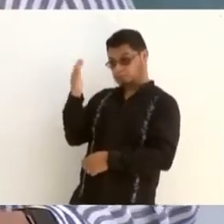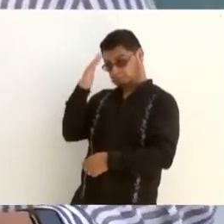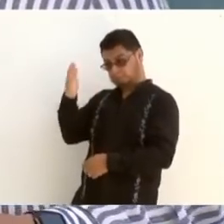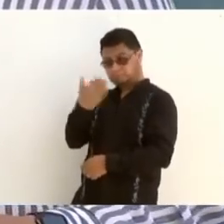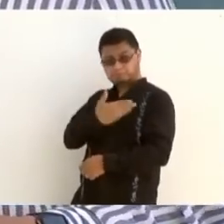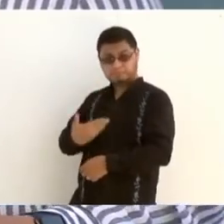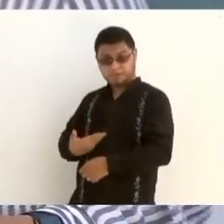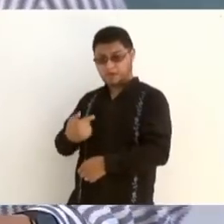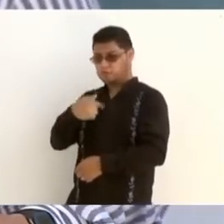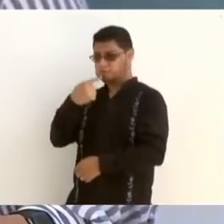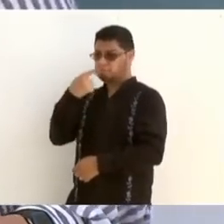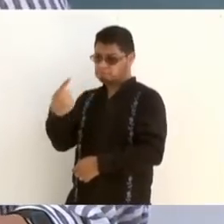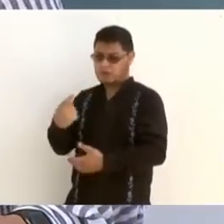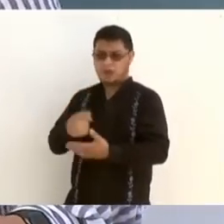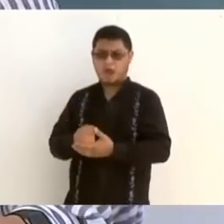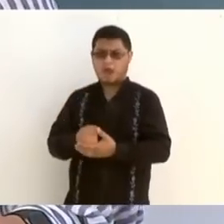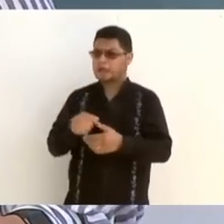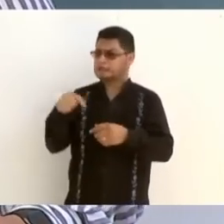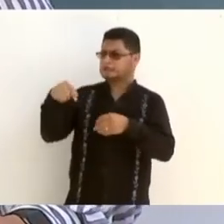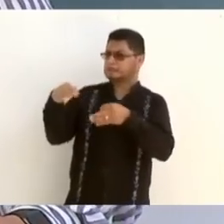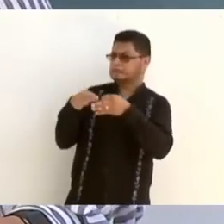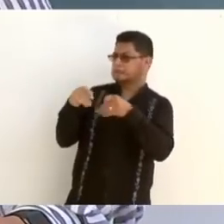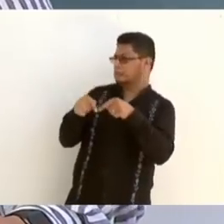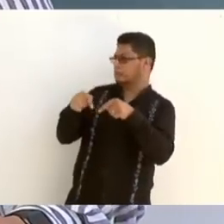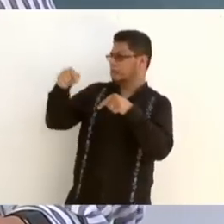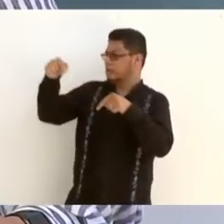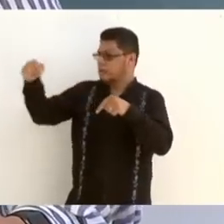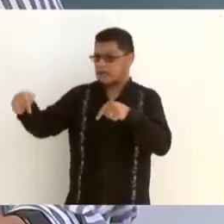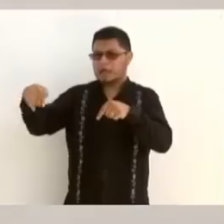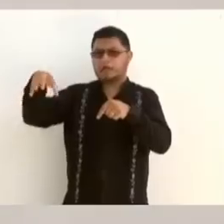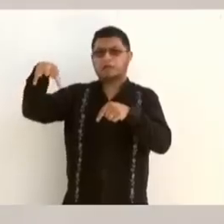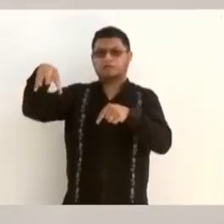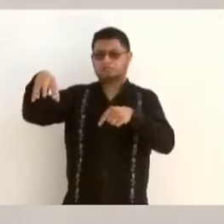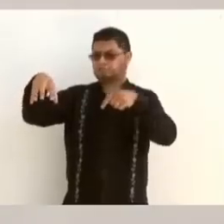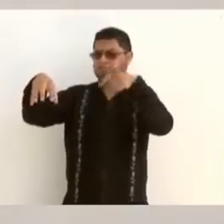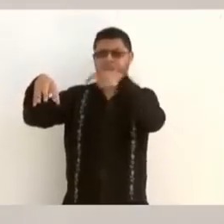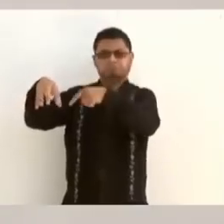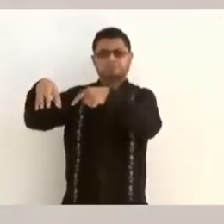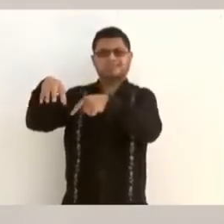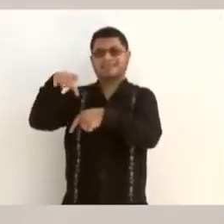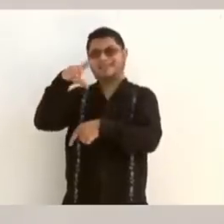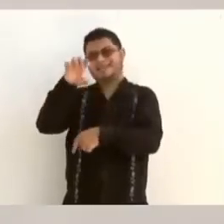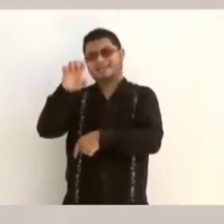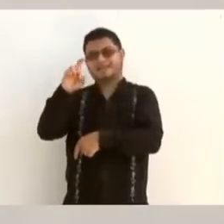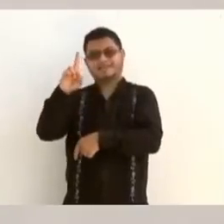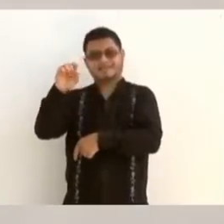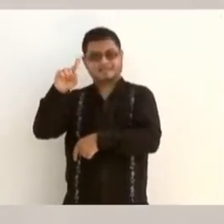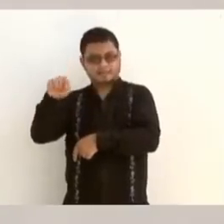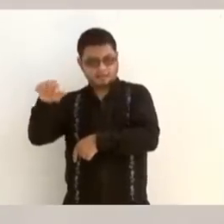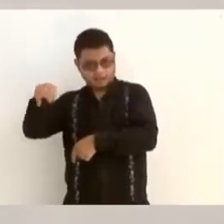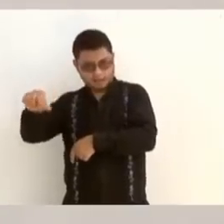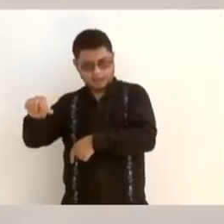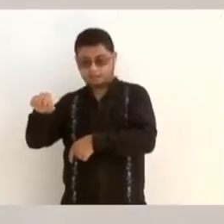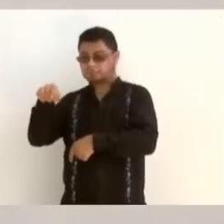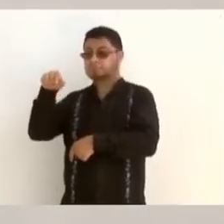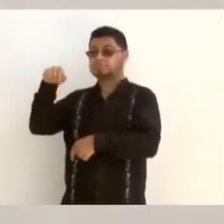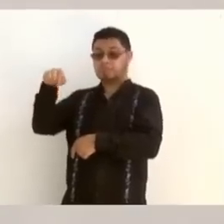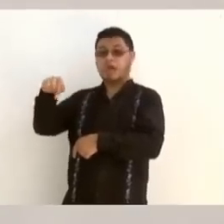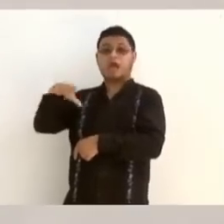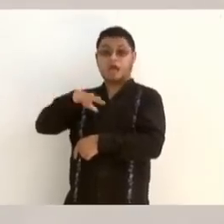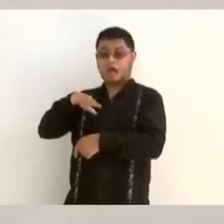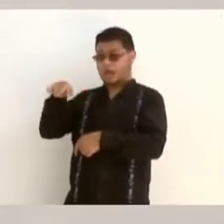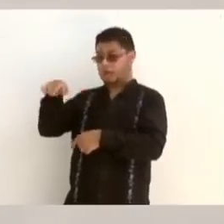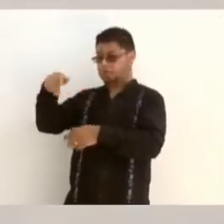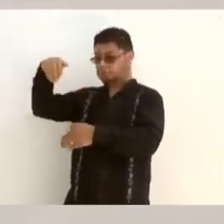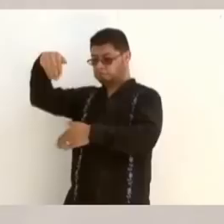metros, se ubicará la estación correspondiente a Esna, precisamente en el cruce con la carretera y lo que es la Vía Fer. Ahí va haber un paso a